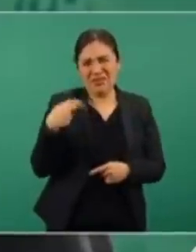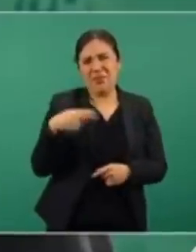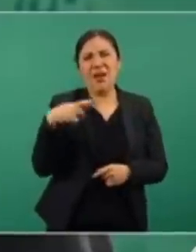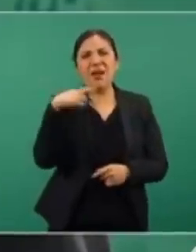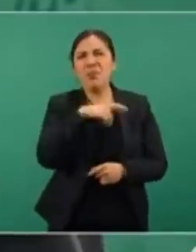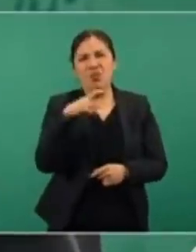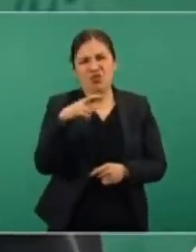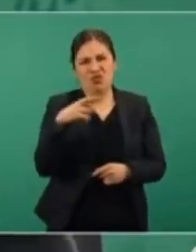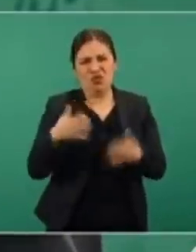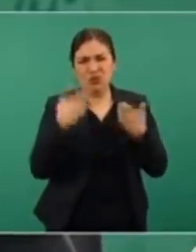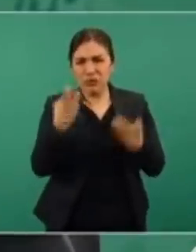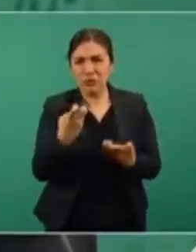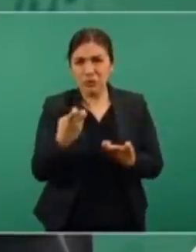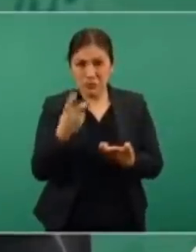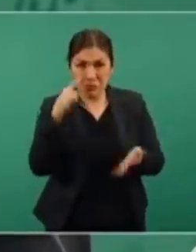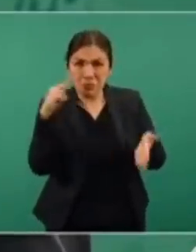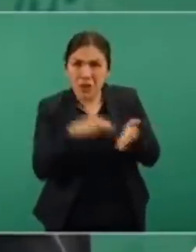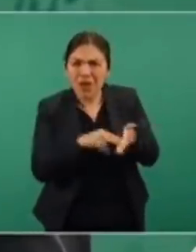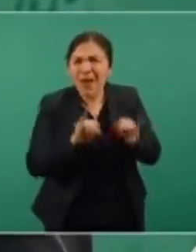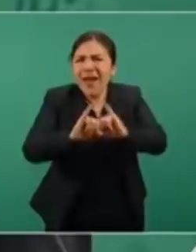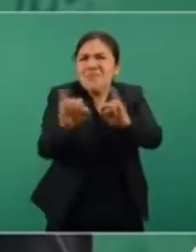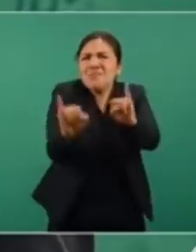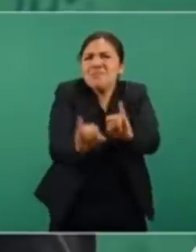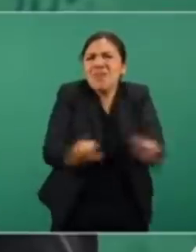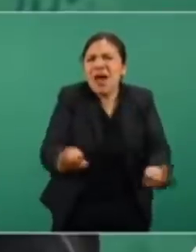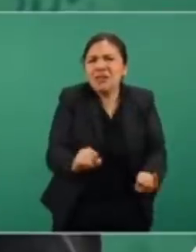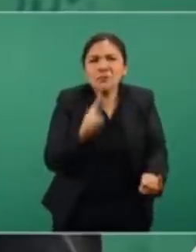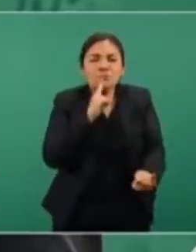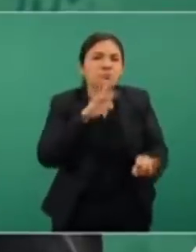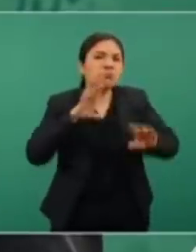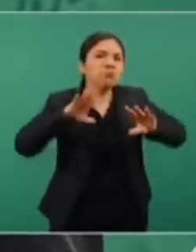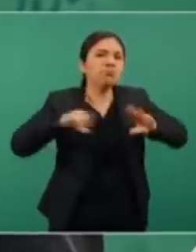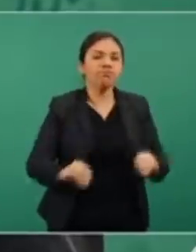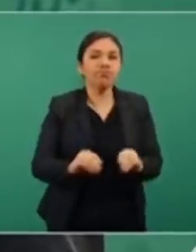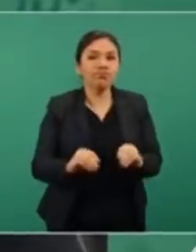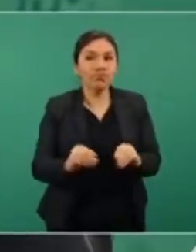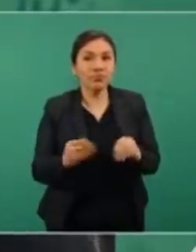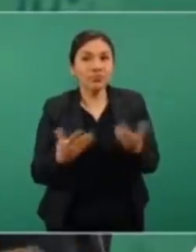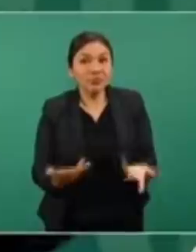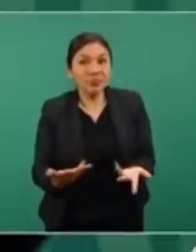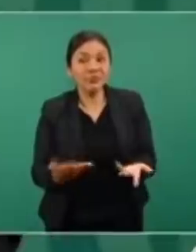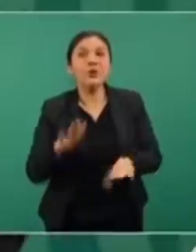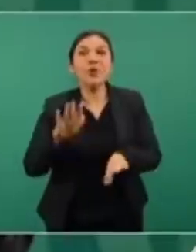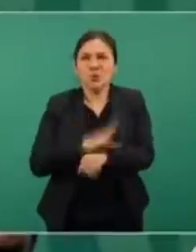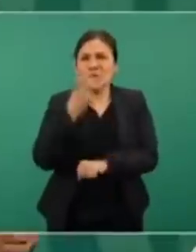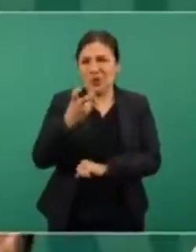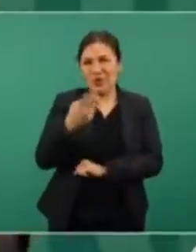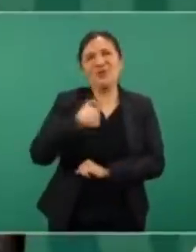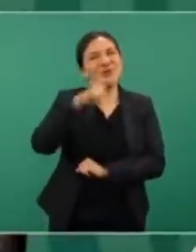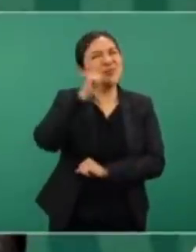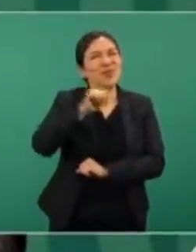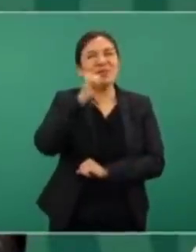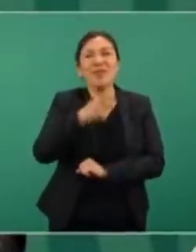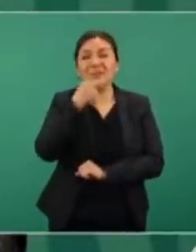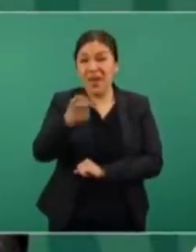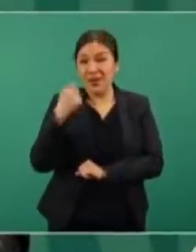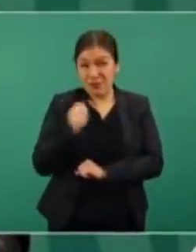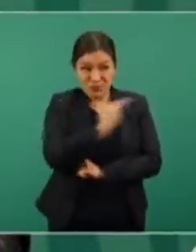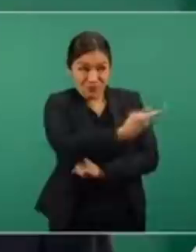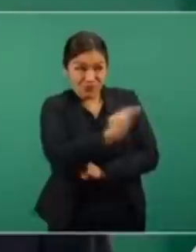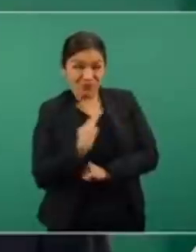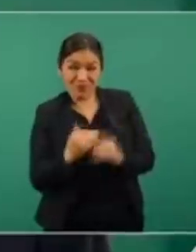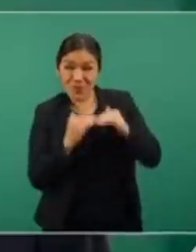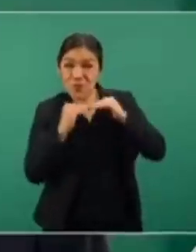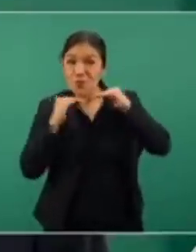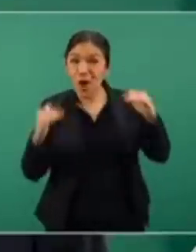nunca hablaron entonces por eso siempre digo no somos iguales